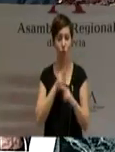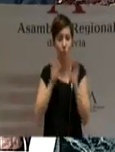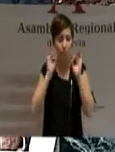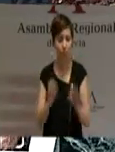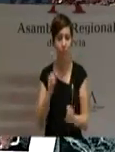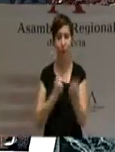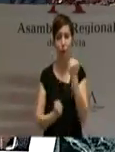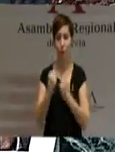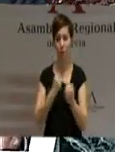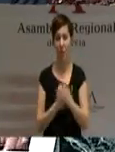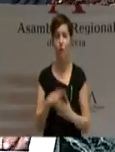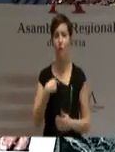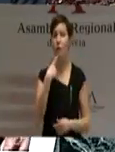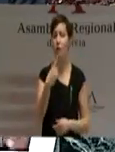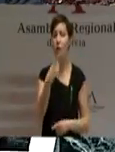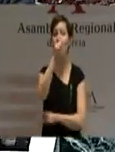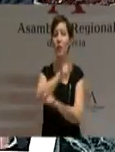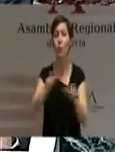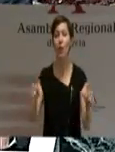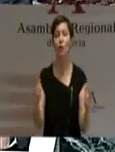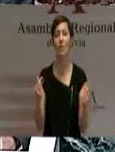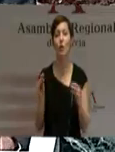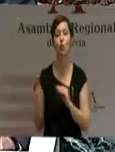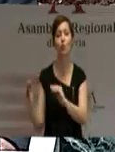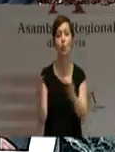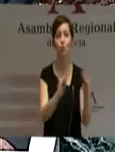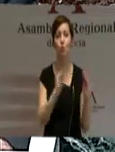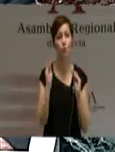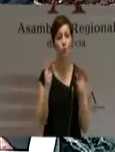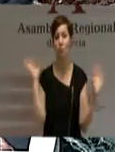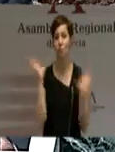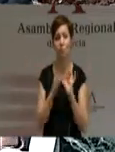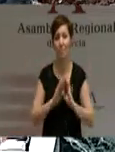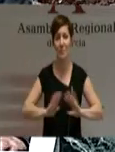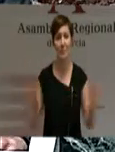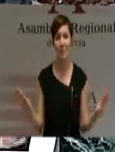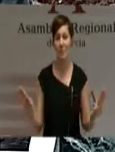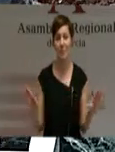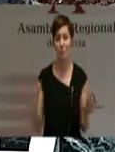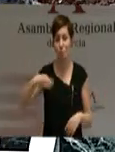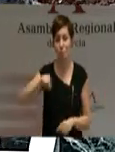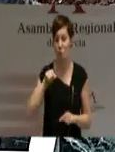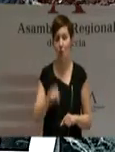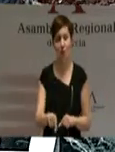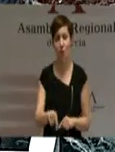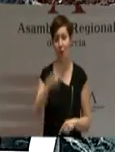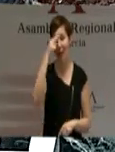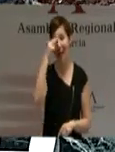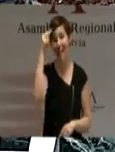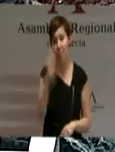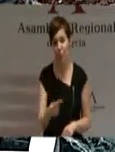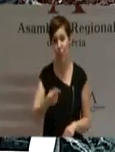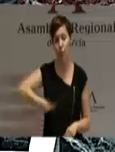respeto al dinero de los ciudadanos. Es solo eso, pero ni más ni menos que eso, el respeto al